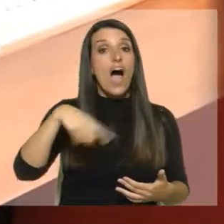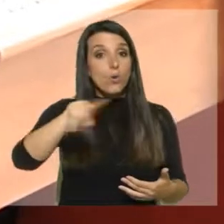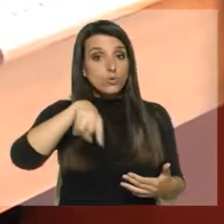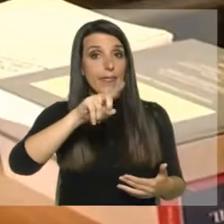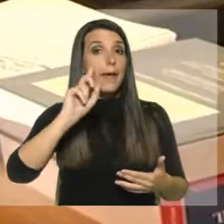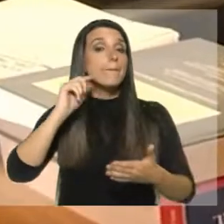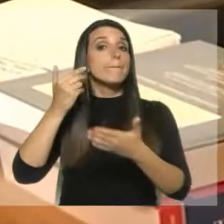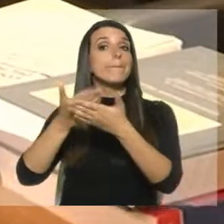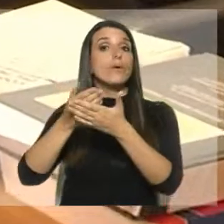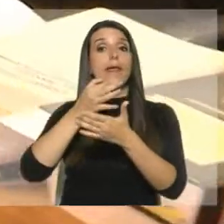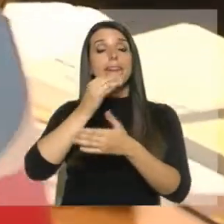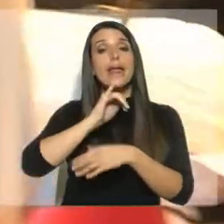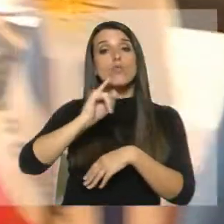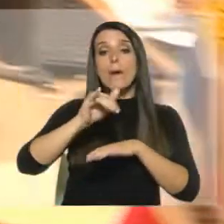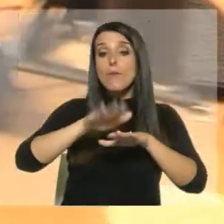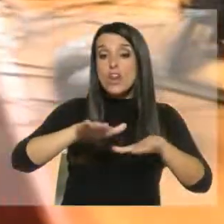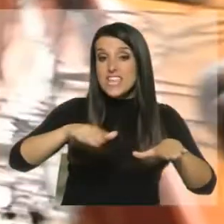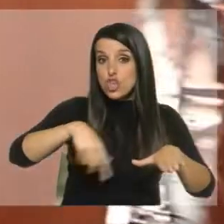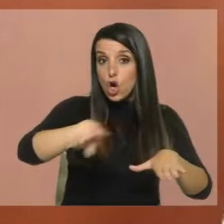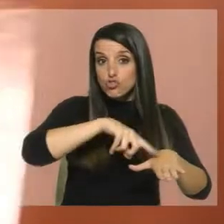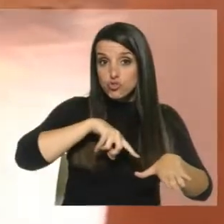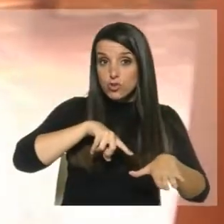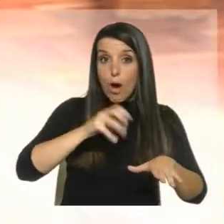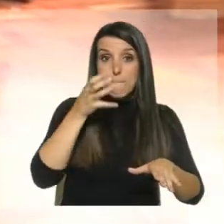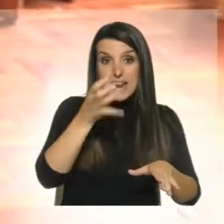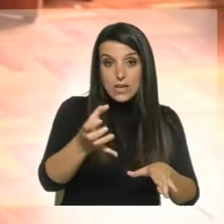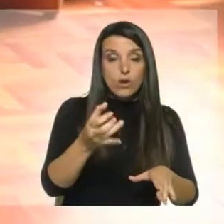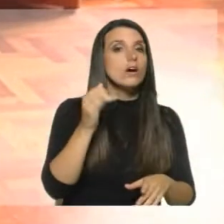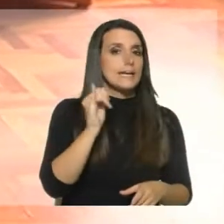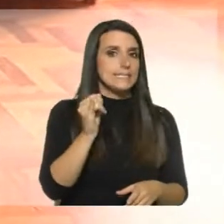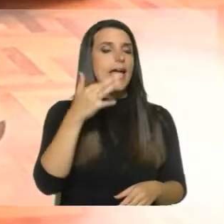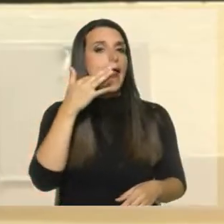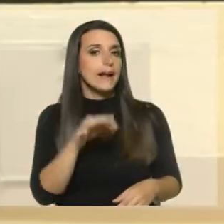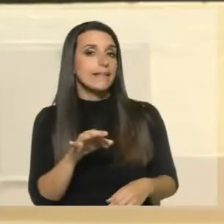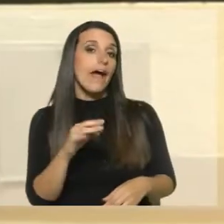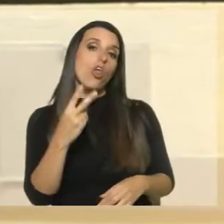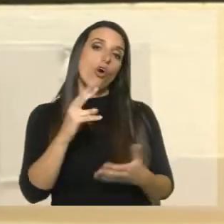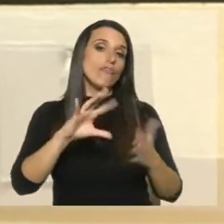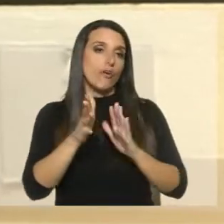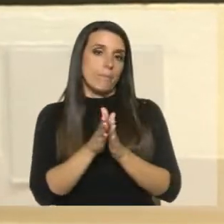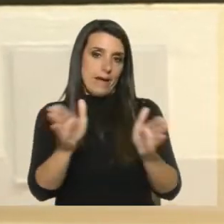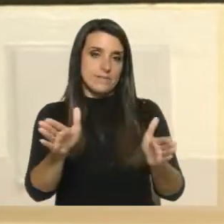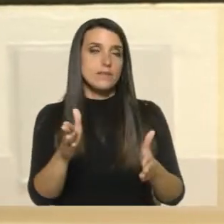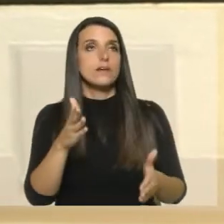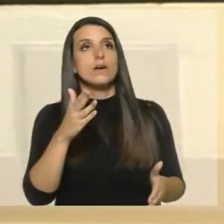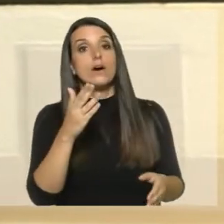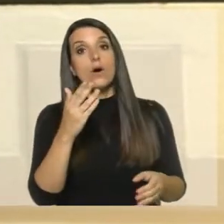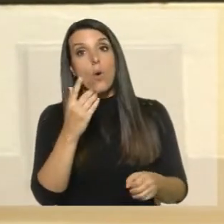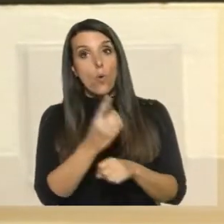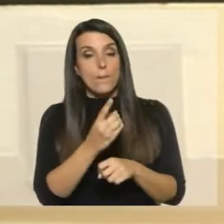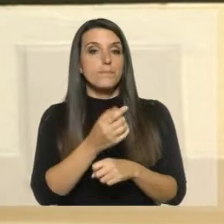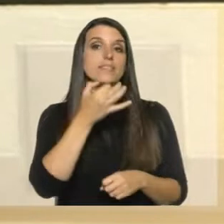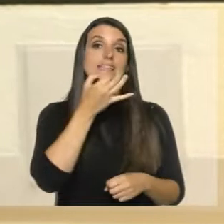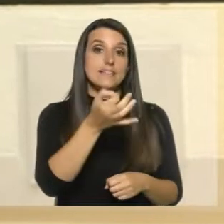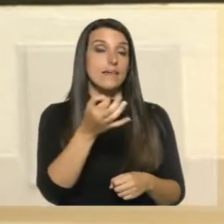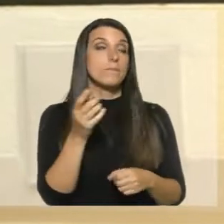planteando el recurso por los niños? Exacto. En realidad, hay dos bibliotecas en cuanto a eso. Hay una biblioteca que